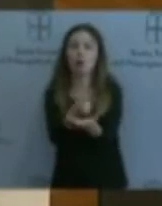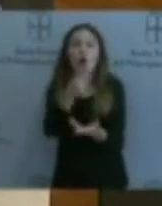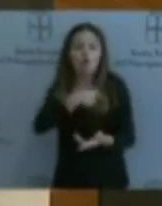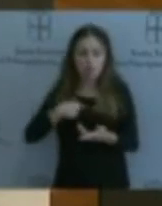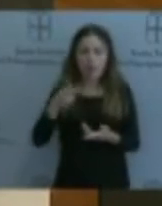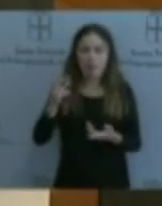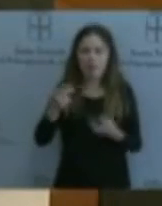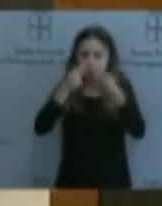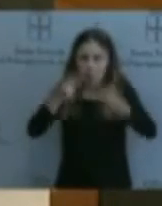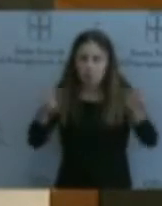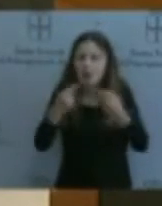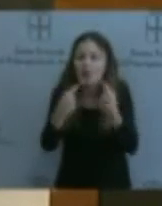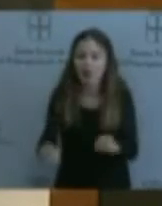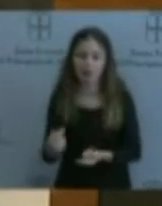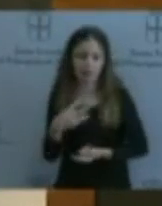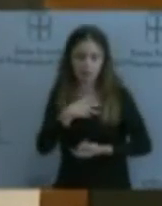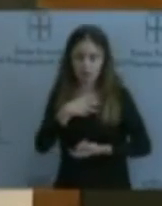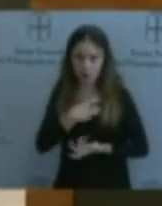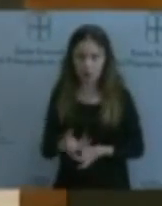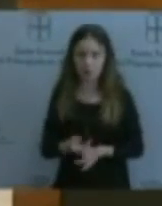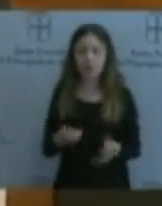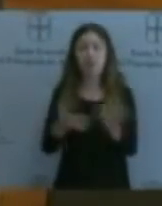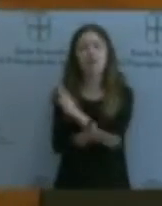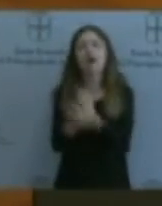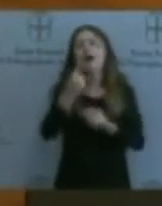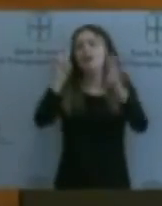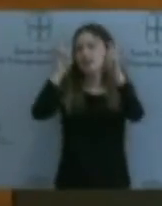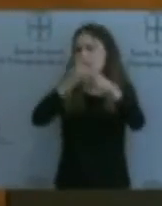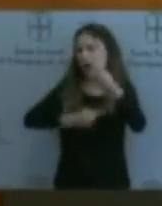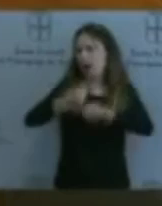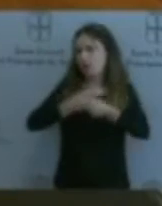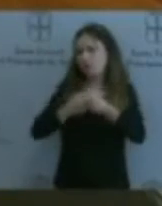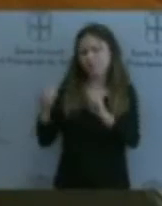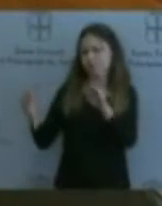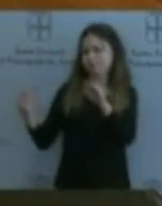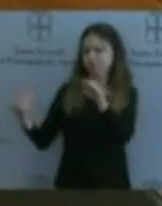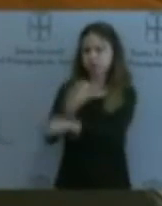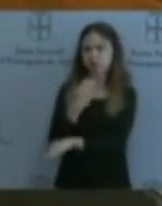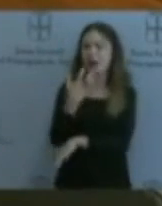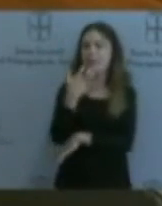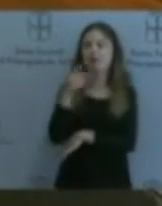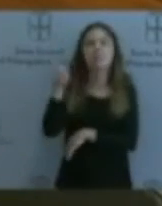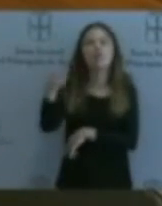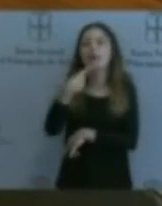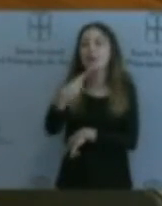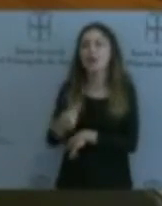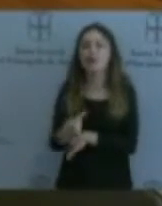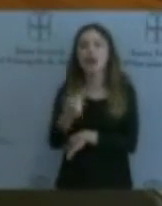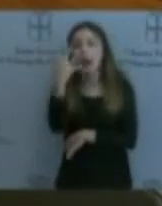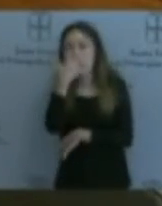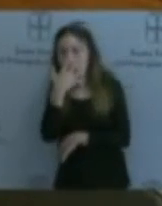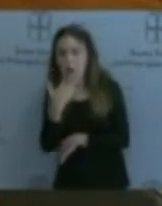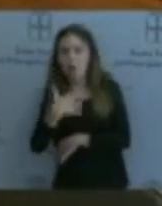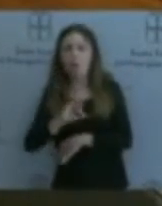Hay ciertas cosas en las que no puedo estar de acuerdo con usted, como cuando dice, presuntamente, que puede ser culpa de este Gobierno o